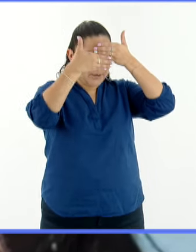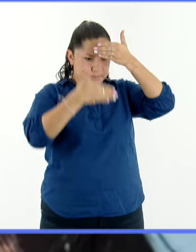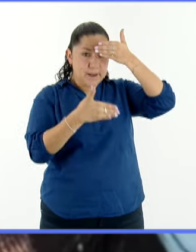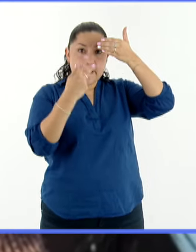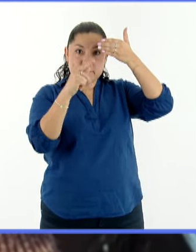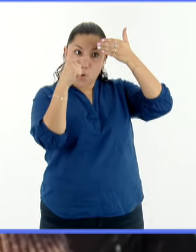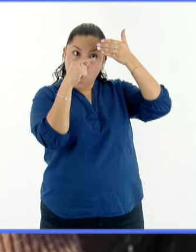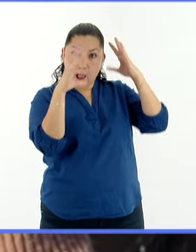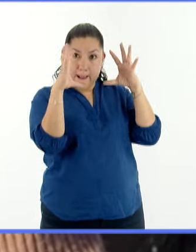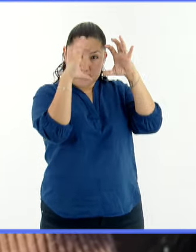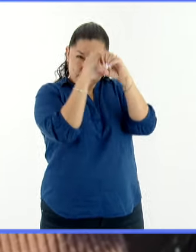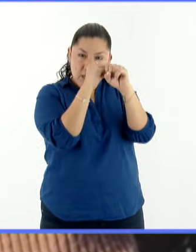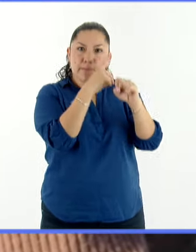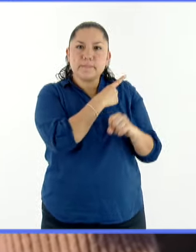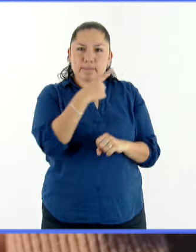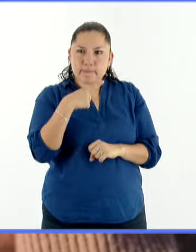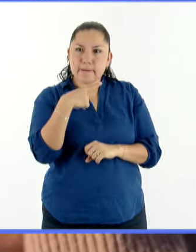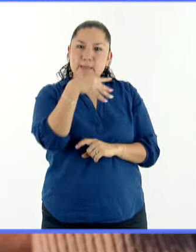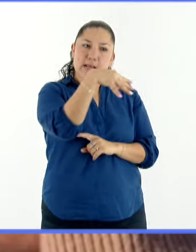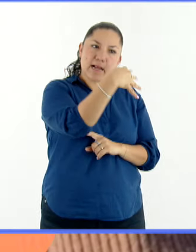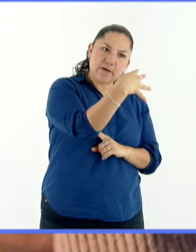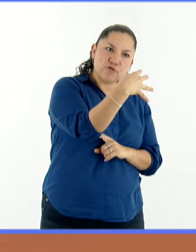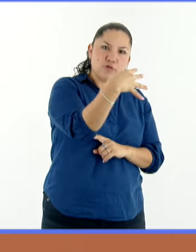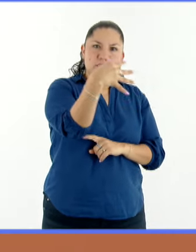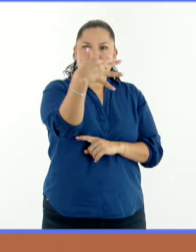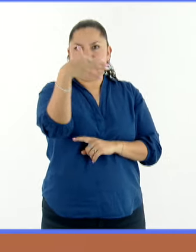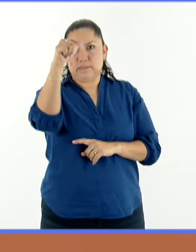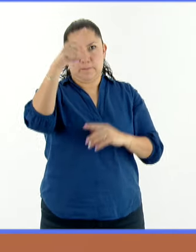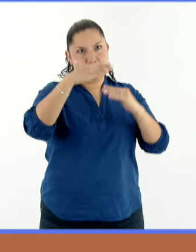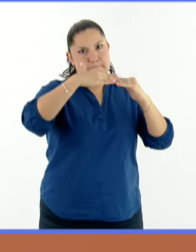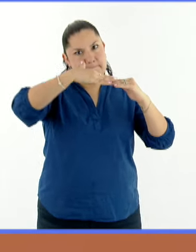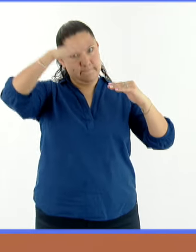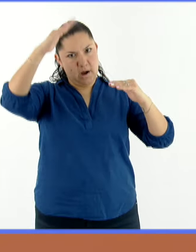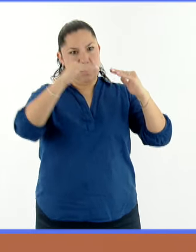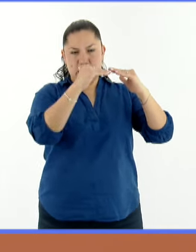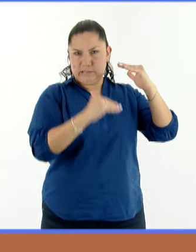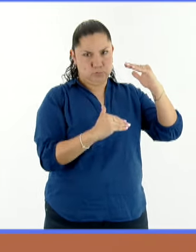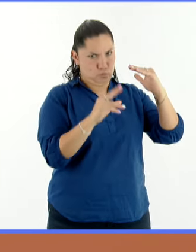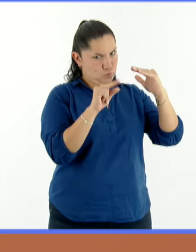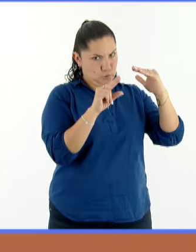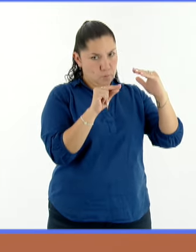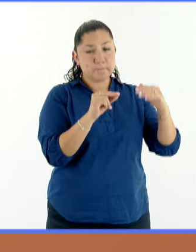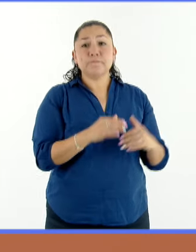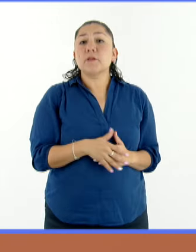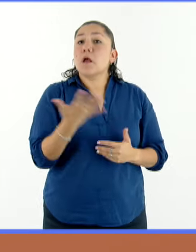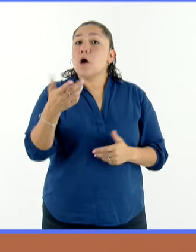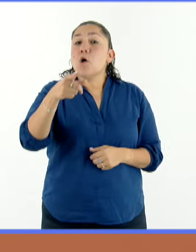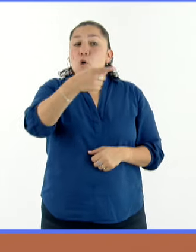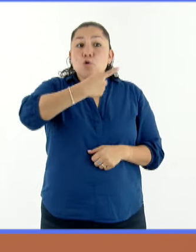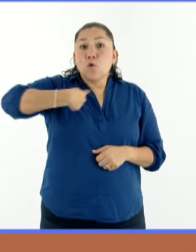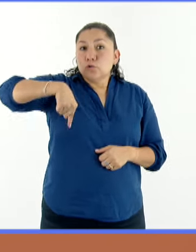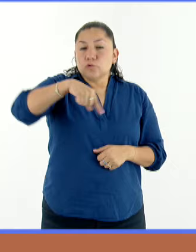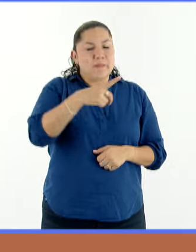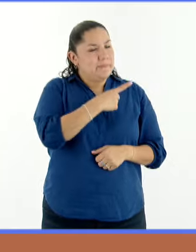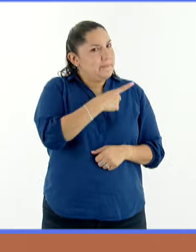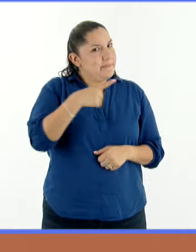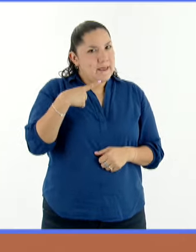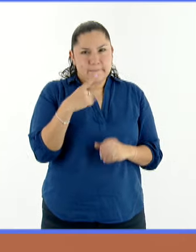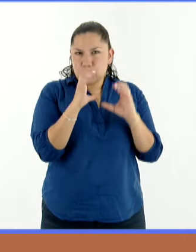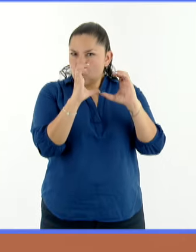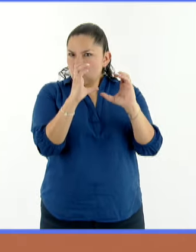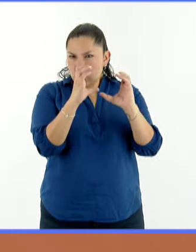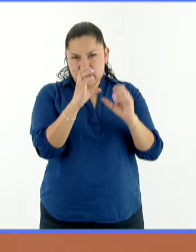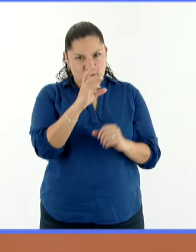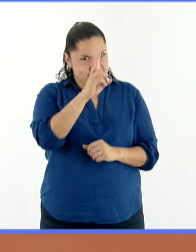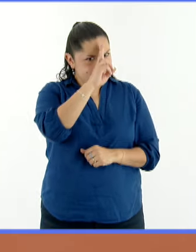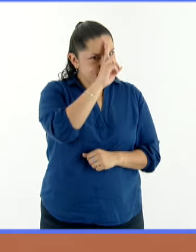opacidad sea de 14 a un número mayor. Hay recursos que definitivamente no podemos utilizar, por ejemplo,